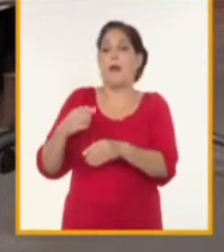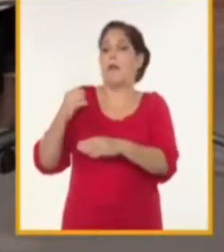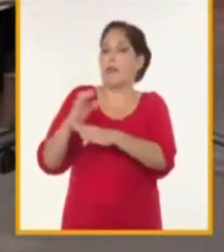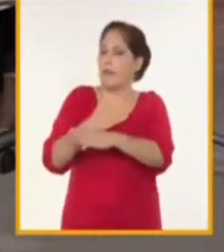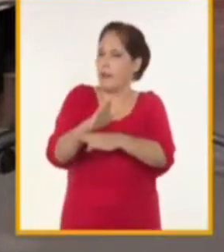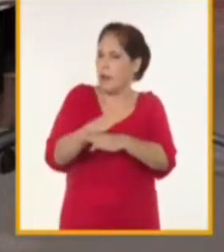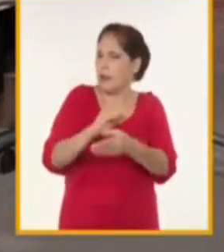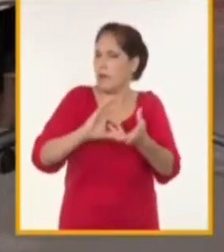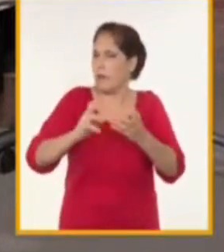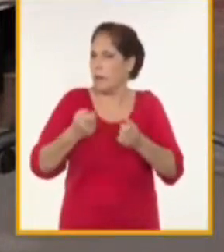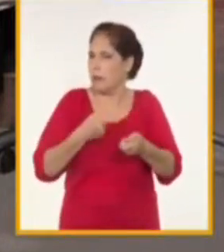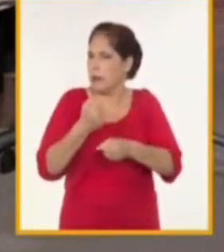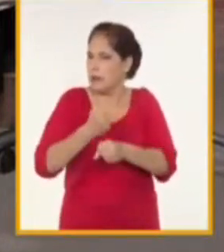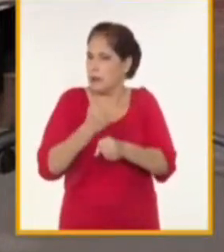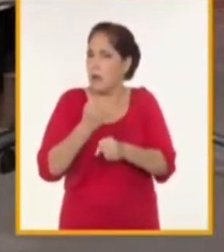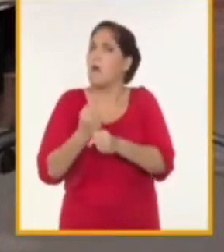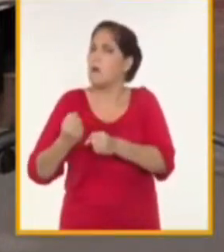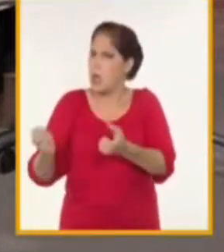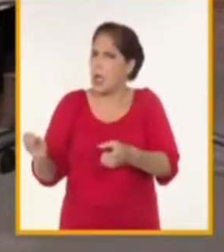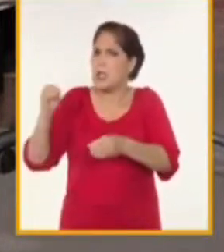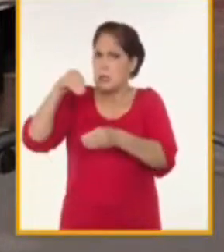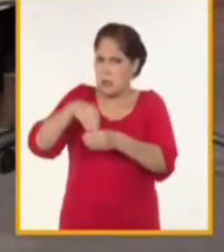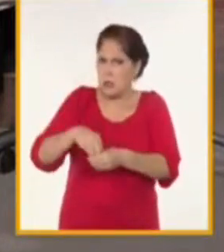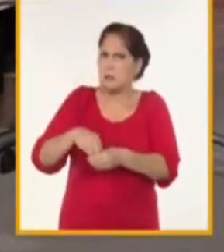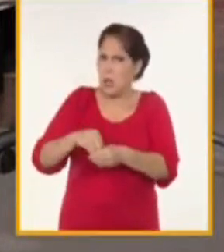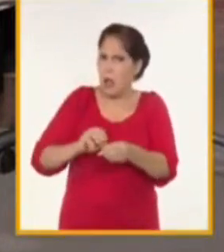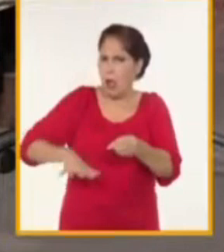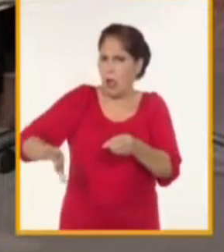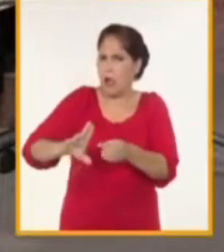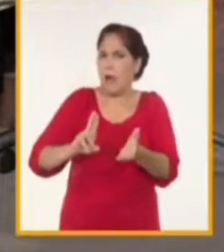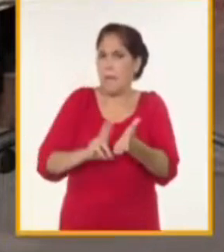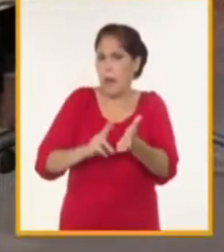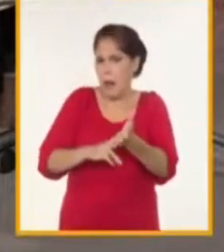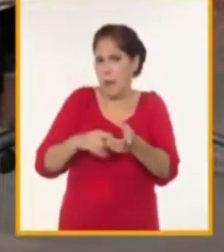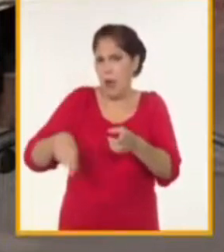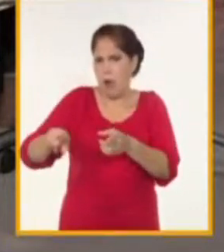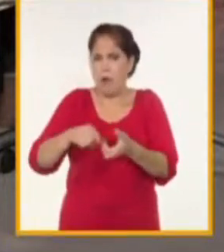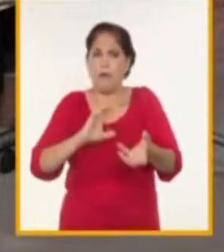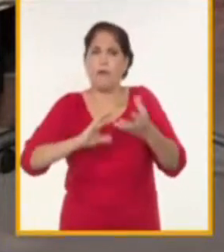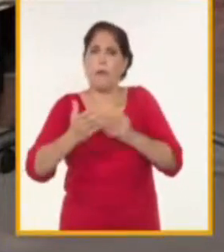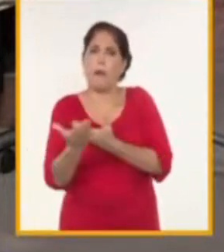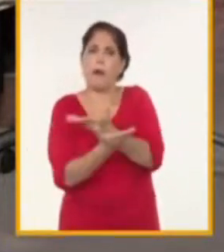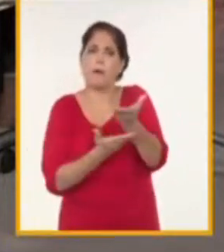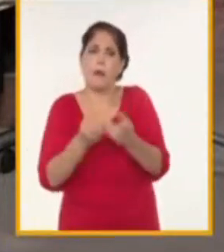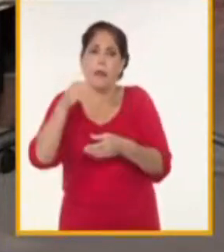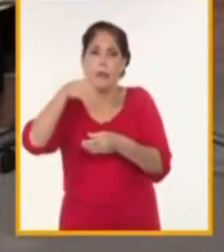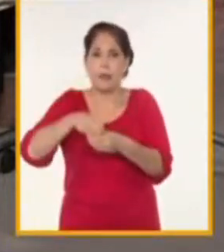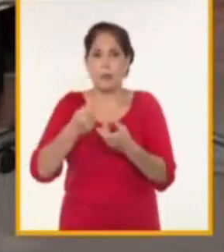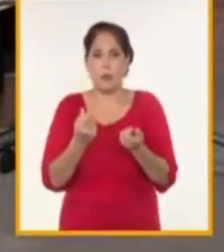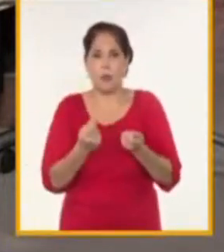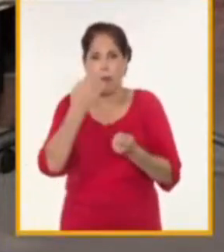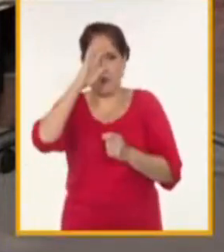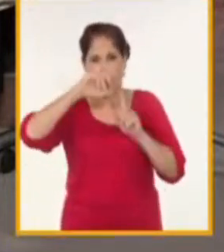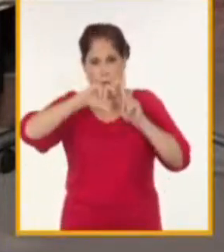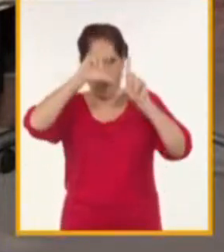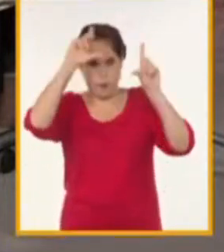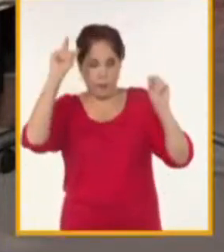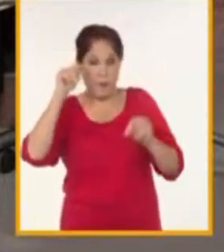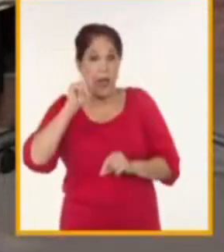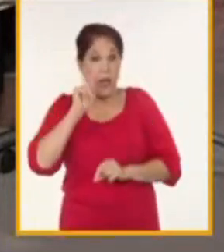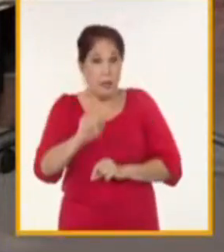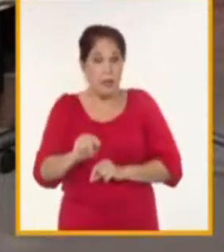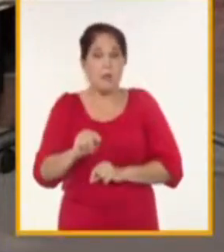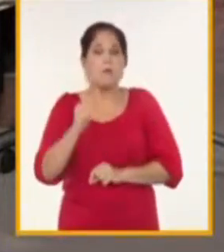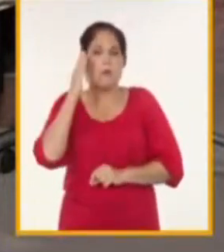ha creado una dinámica y se han insertado también en varios modelos de gestión dentro de la economía del país y cuentan con esa